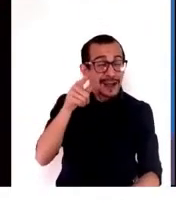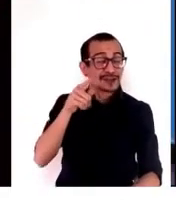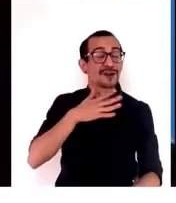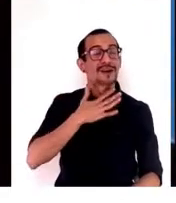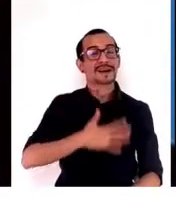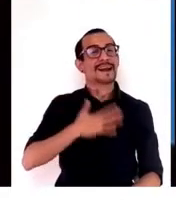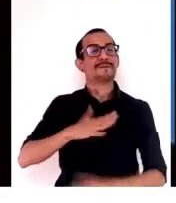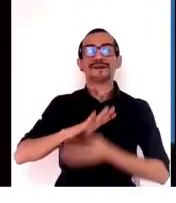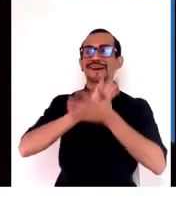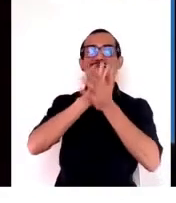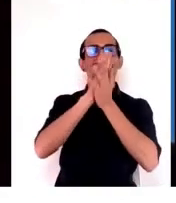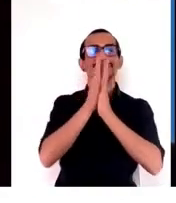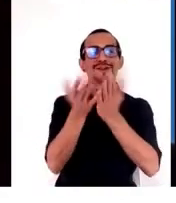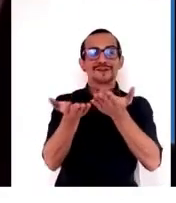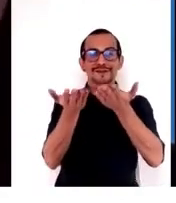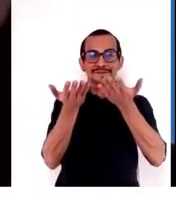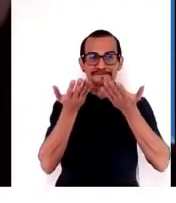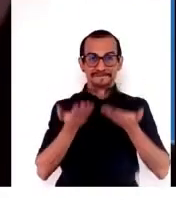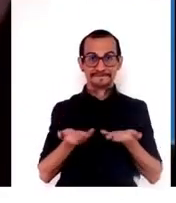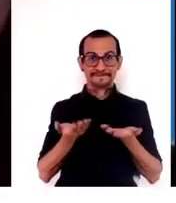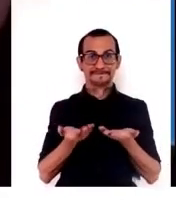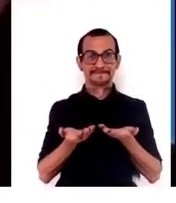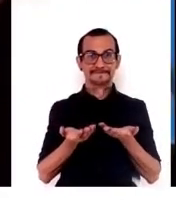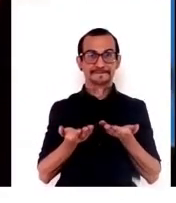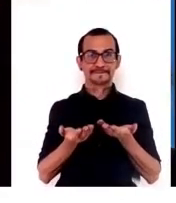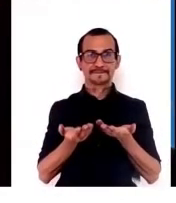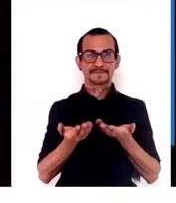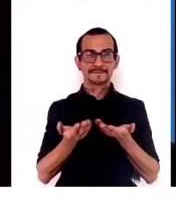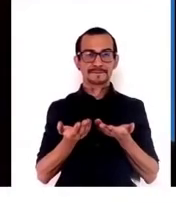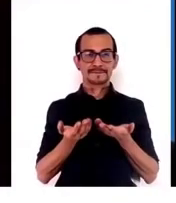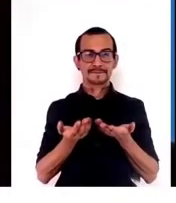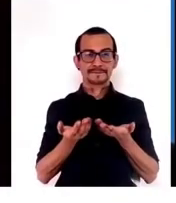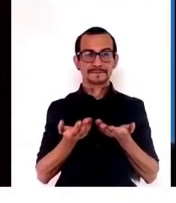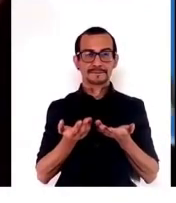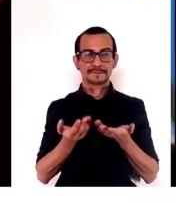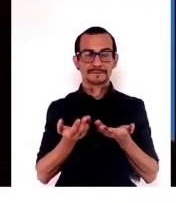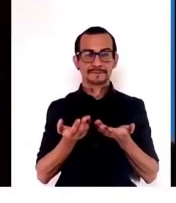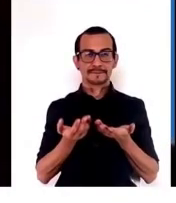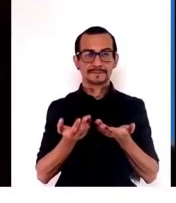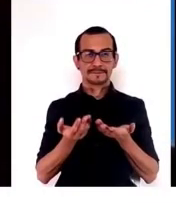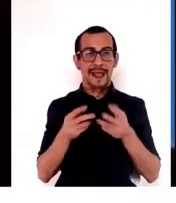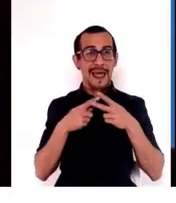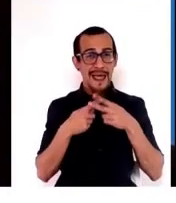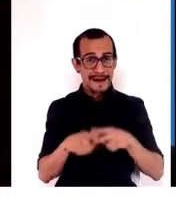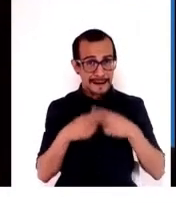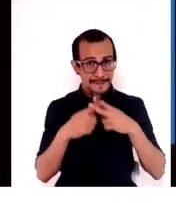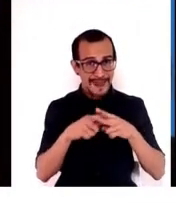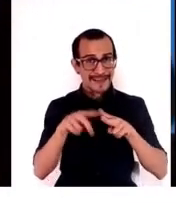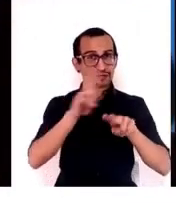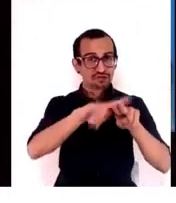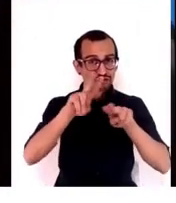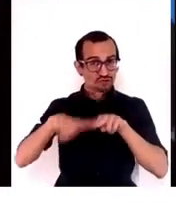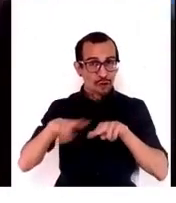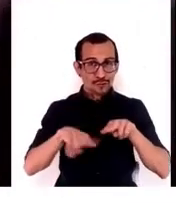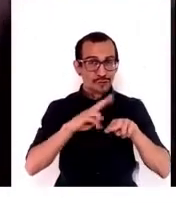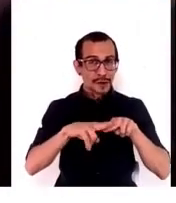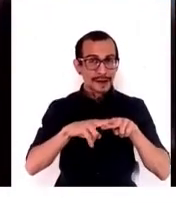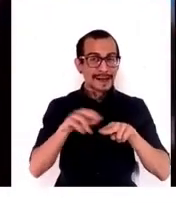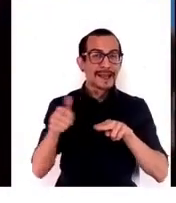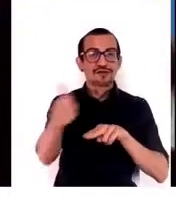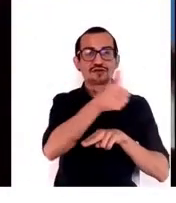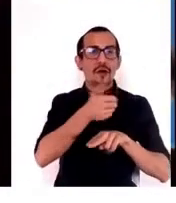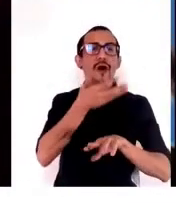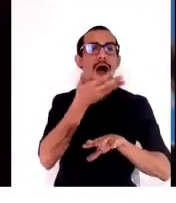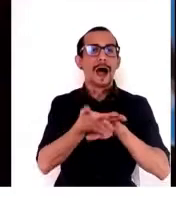eso nos da tools y soluciones para que tengamos todos